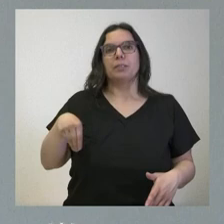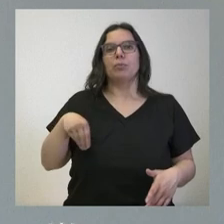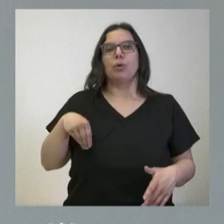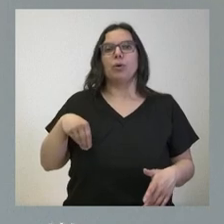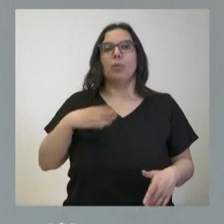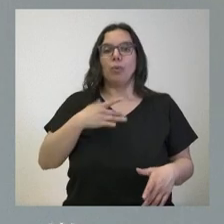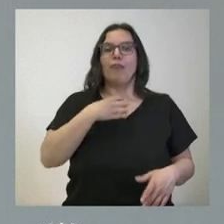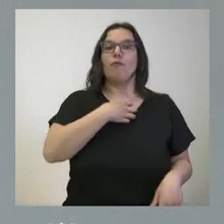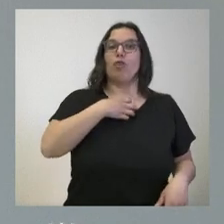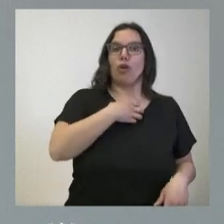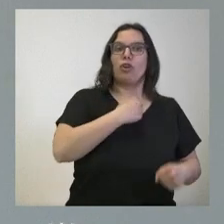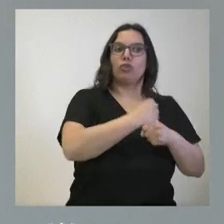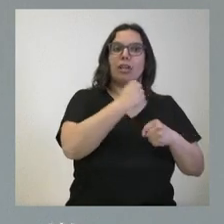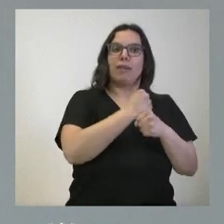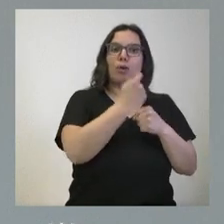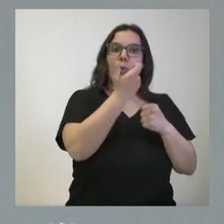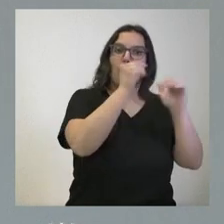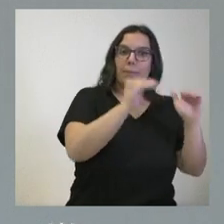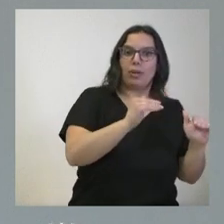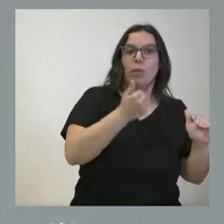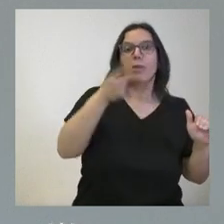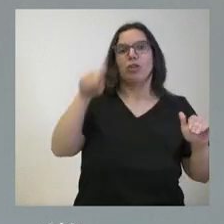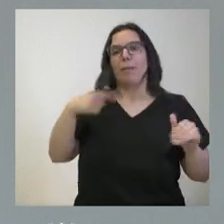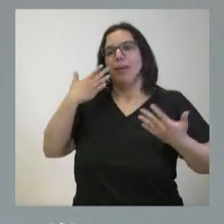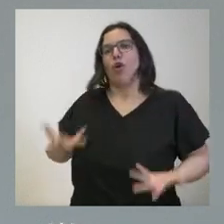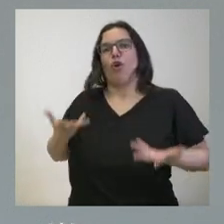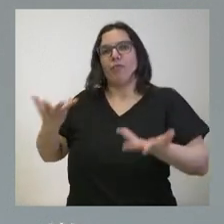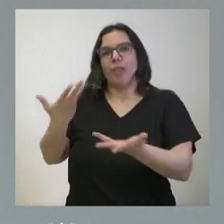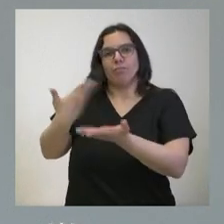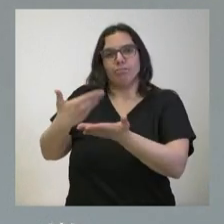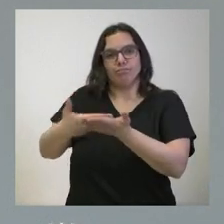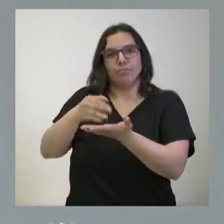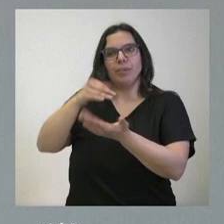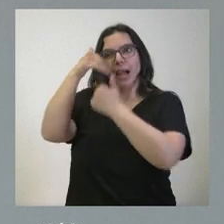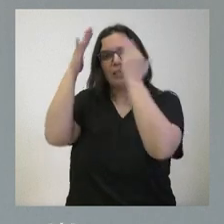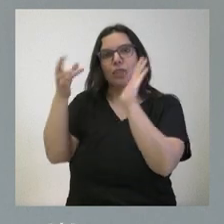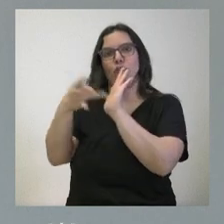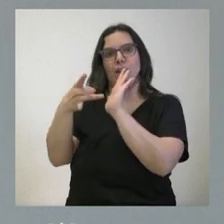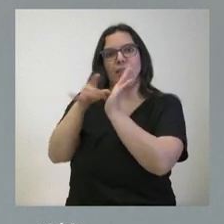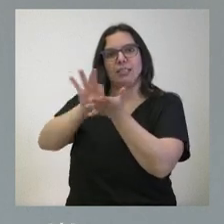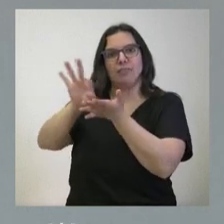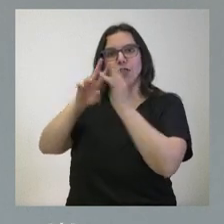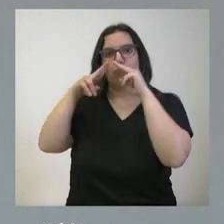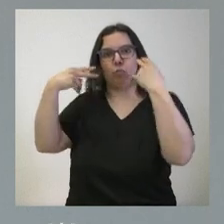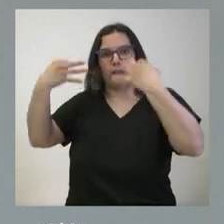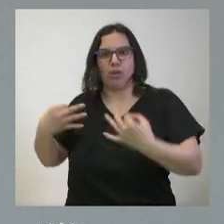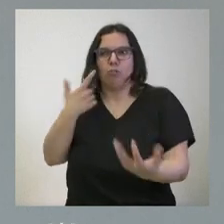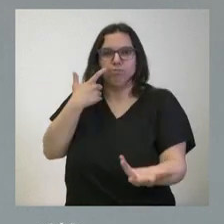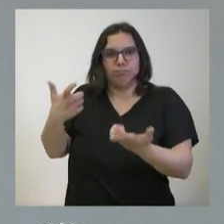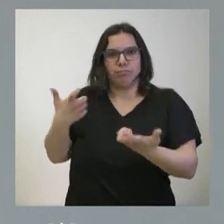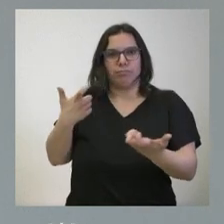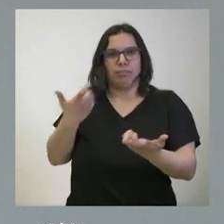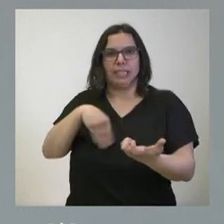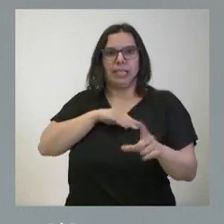empleados públicos que trabajen un poco menos, pero a la vez garantizamos plenamente una calidad de los servicios públicos que está contrastada dentro del conjunto